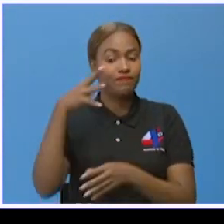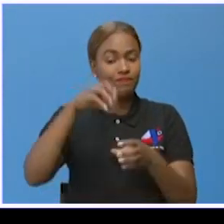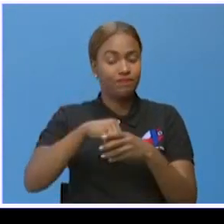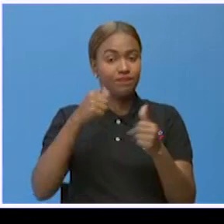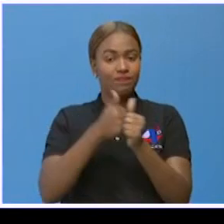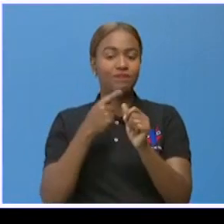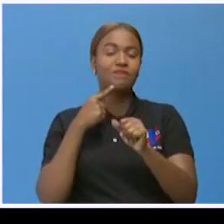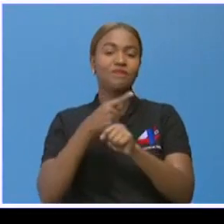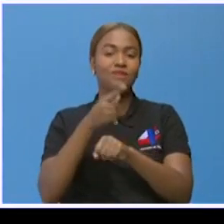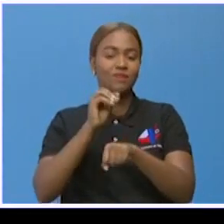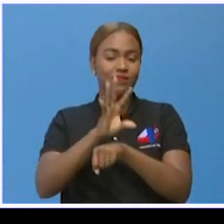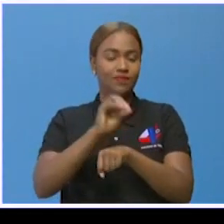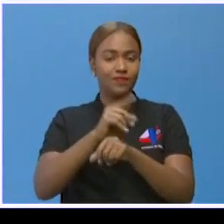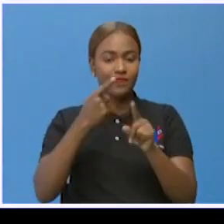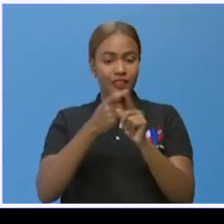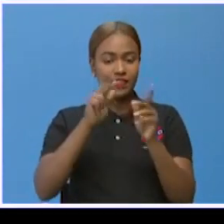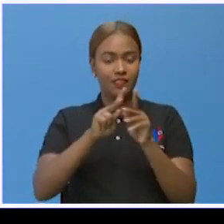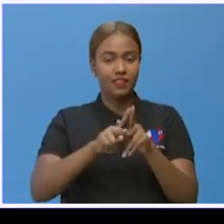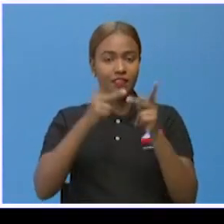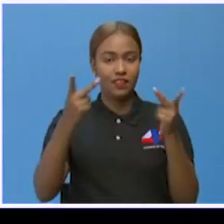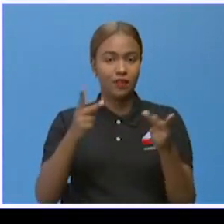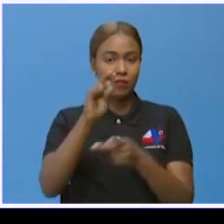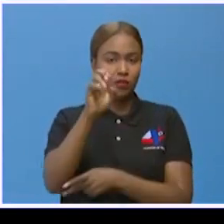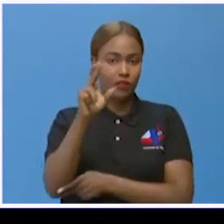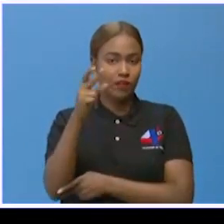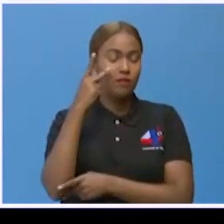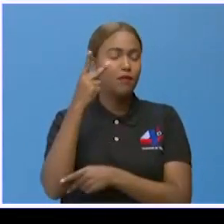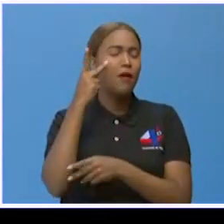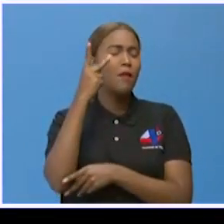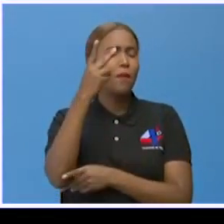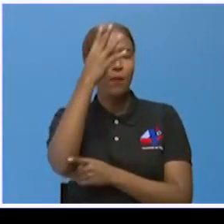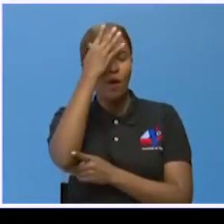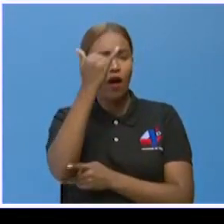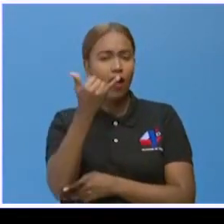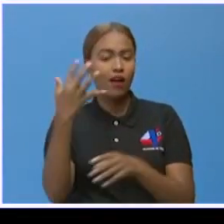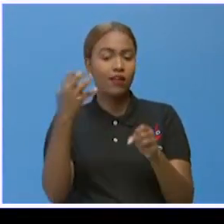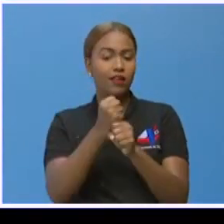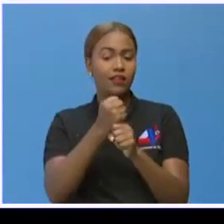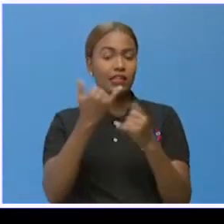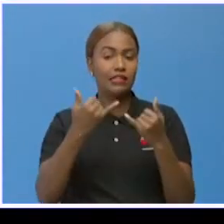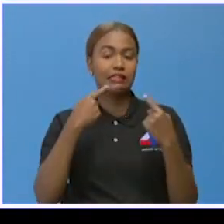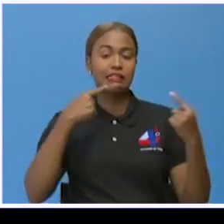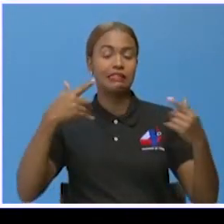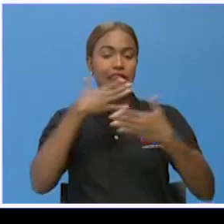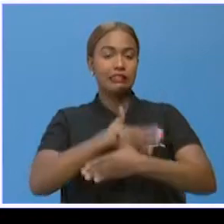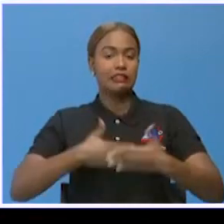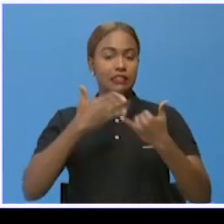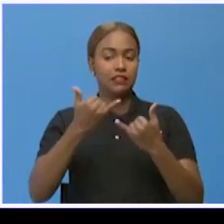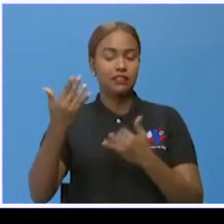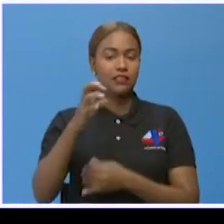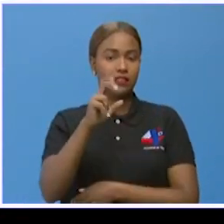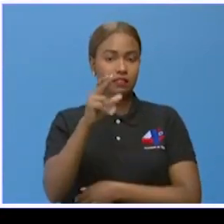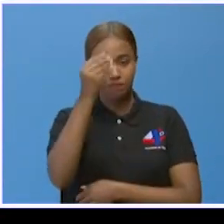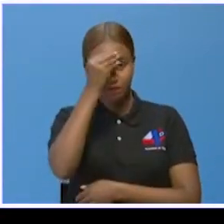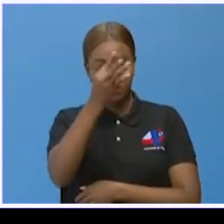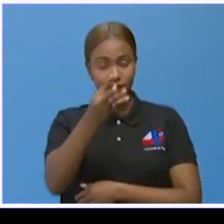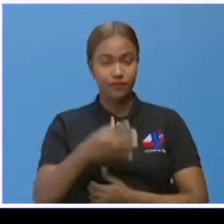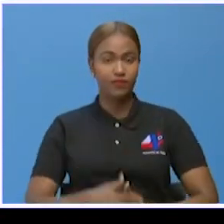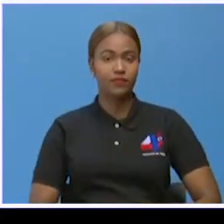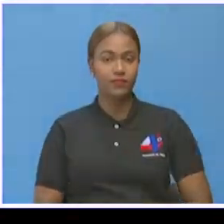las recomendaciones que hace la revista Forbes. Veamos el por qué en el resumen del arte y el entretenimiento de la mano de Esther López.